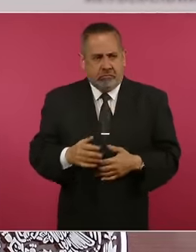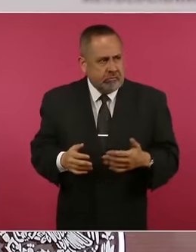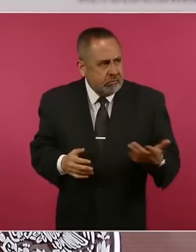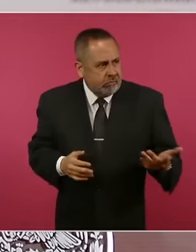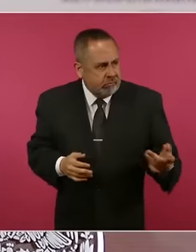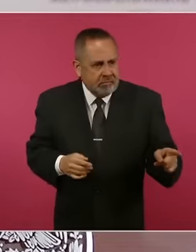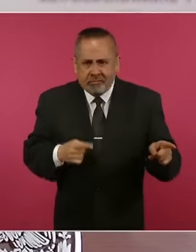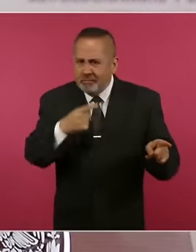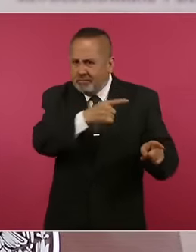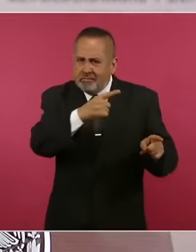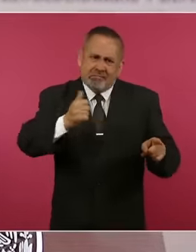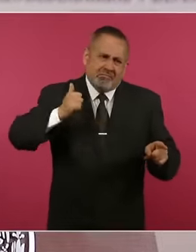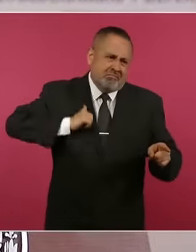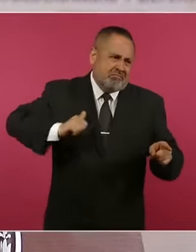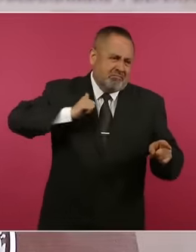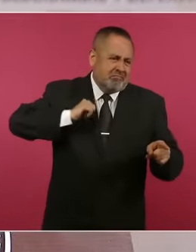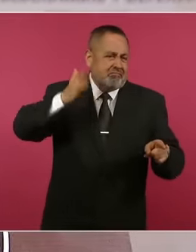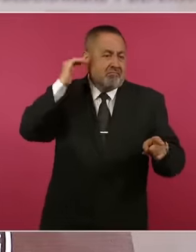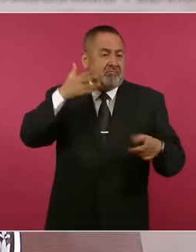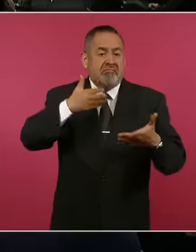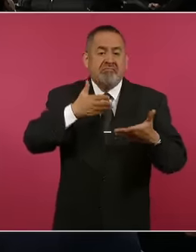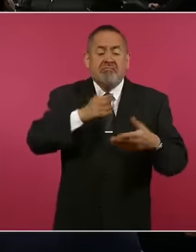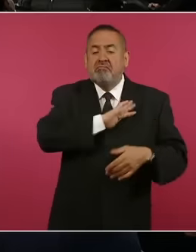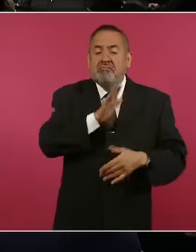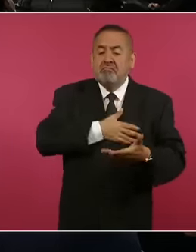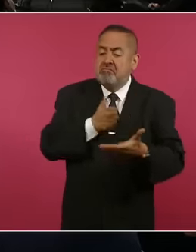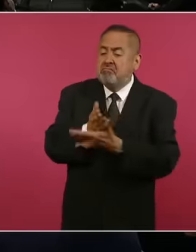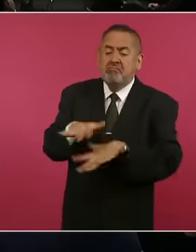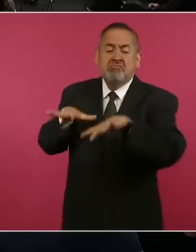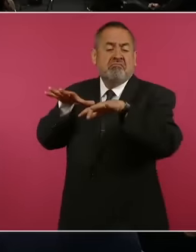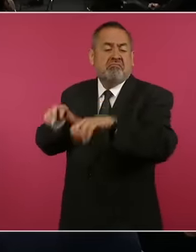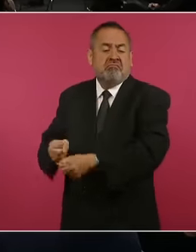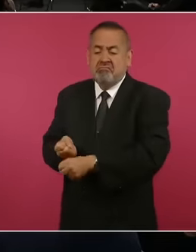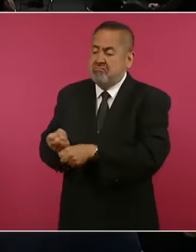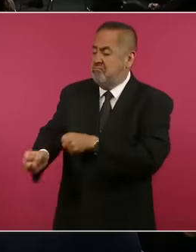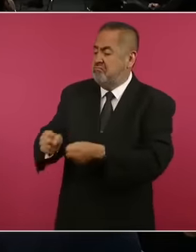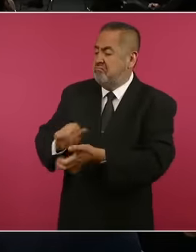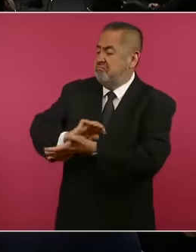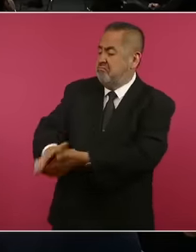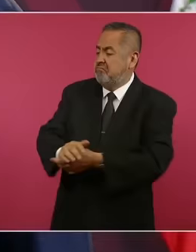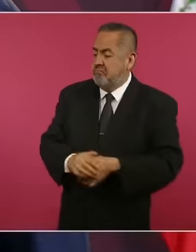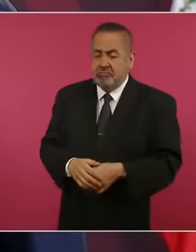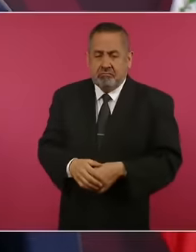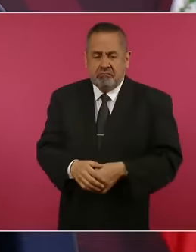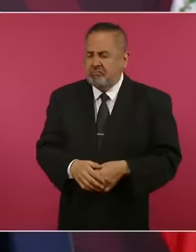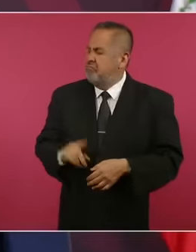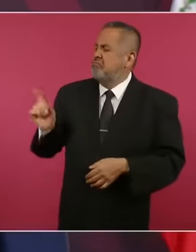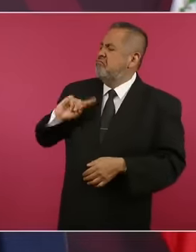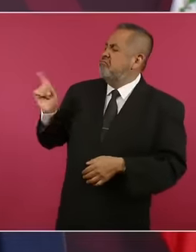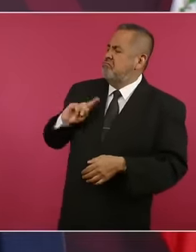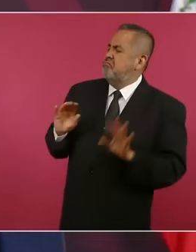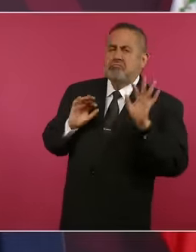la conquista y la colonia. No afecta, no somos libres